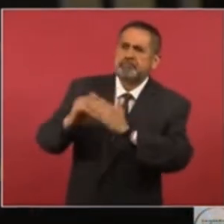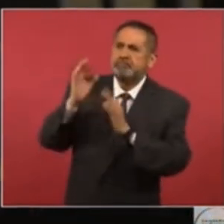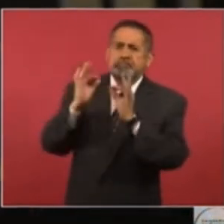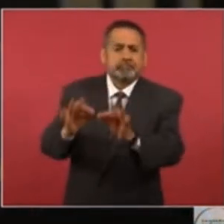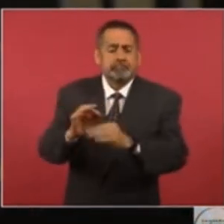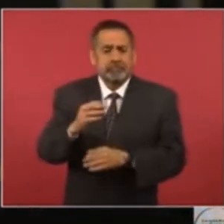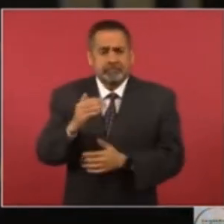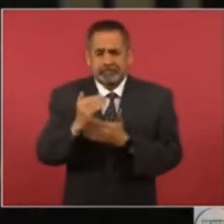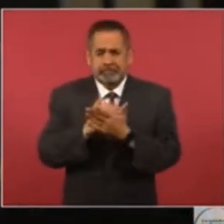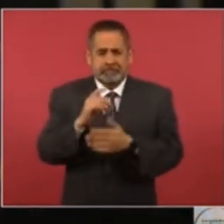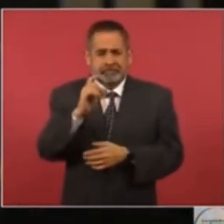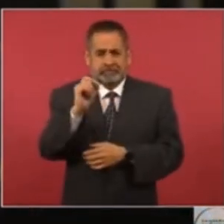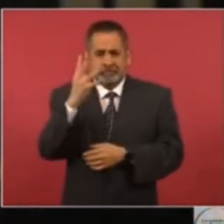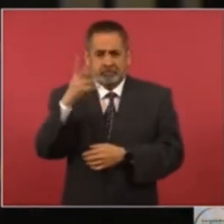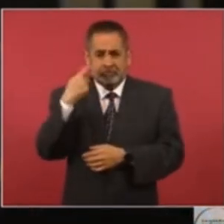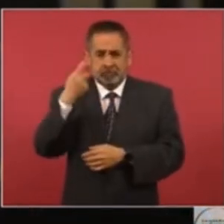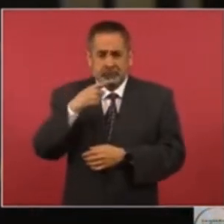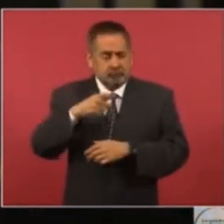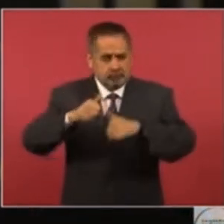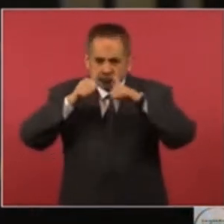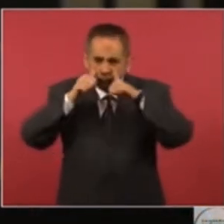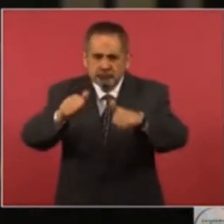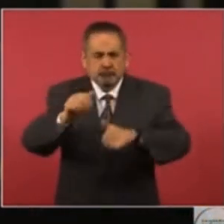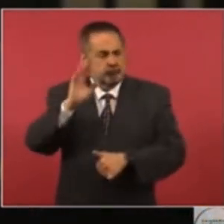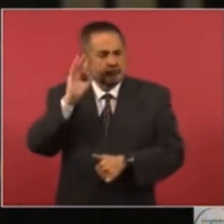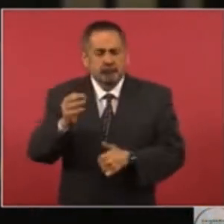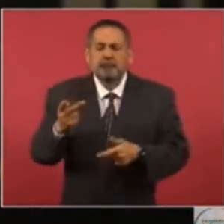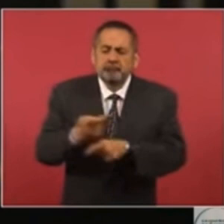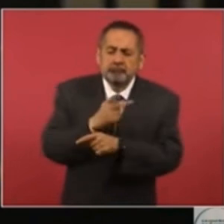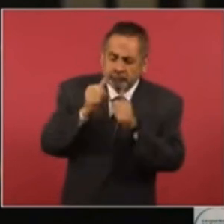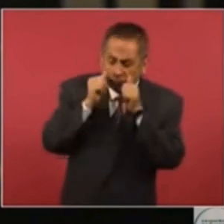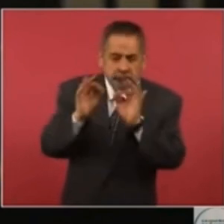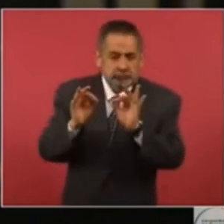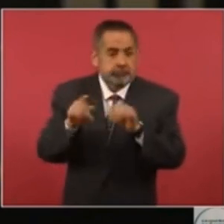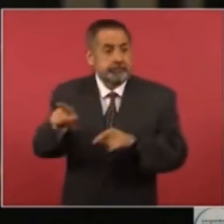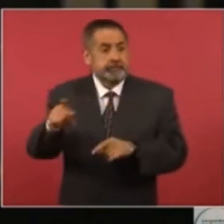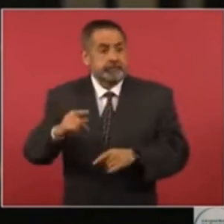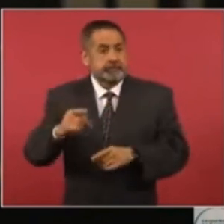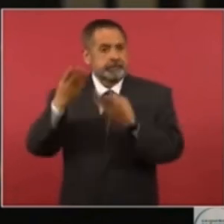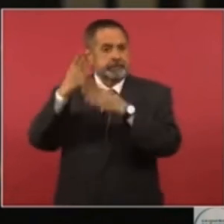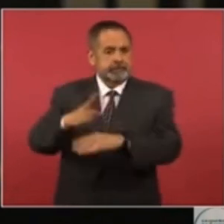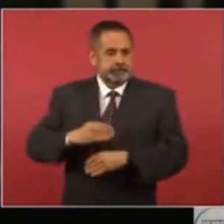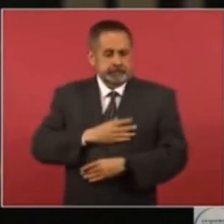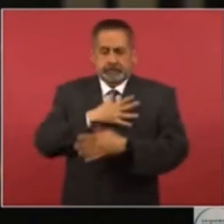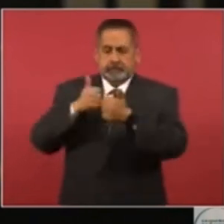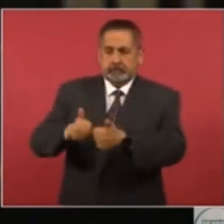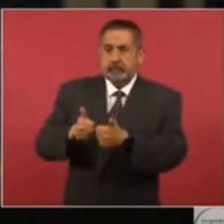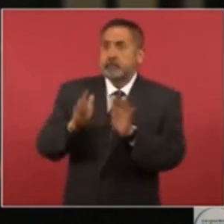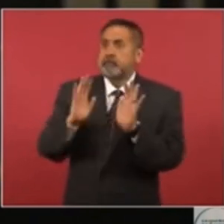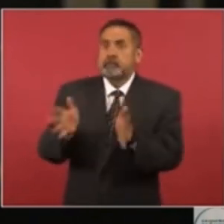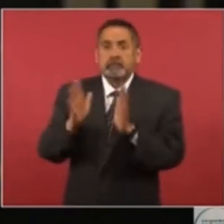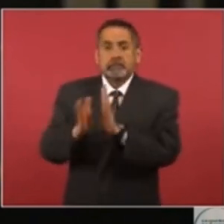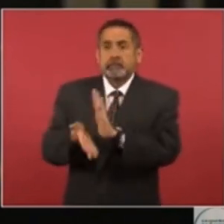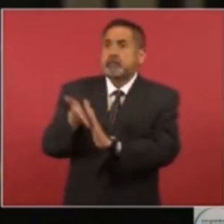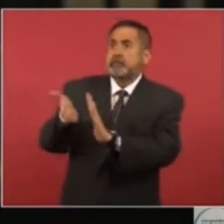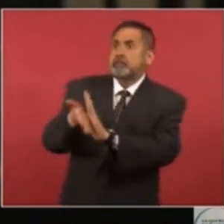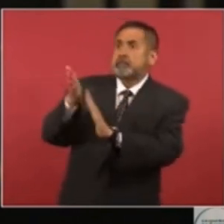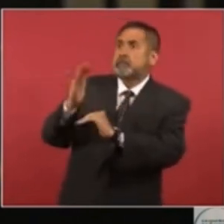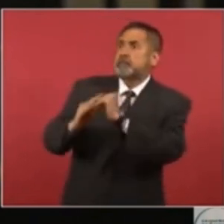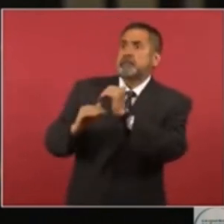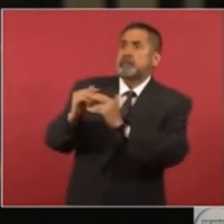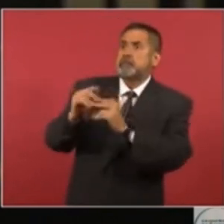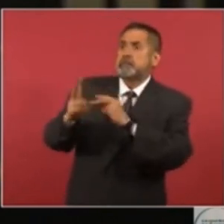menos de veinticuatro horas fuimos escuchados y nuestro banco del bienestar aquí en la comunidad pues ya se está construyendo.